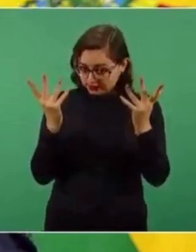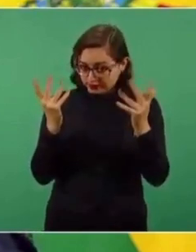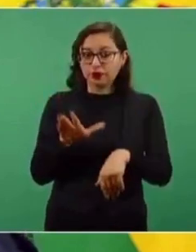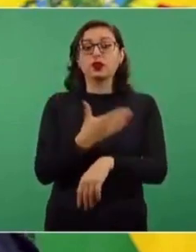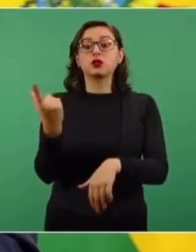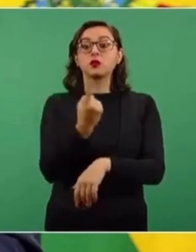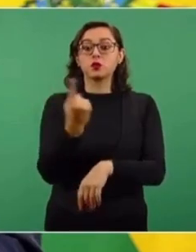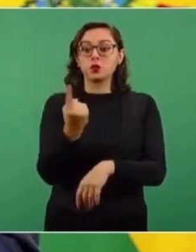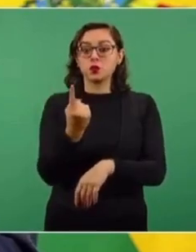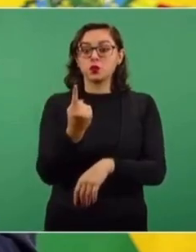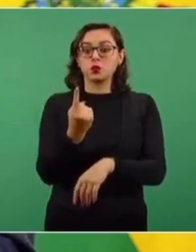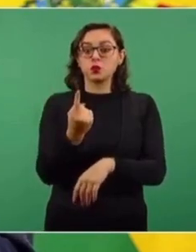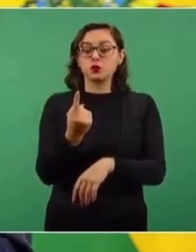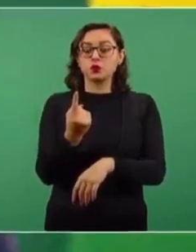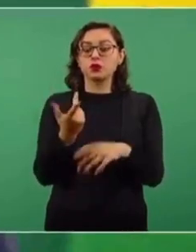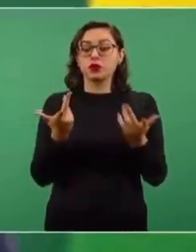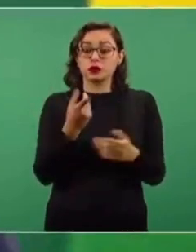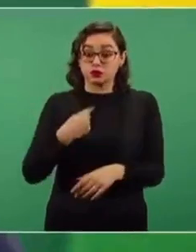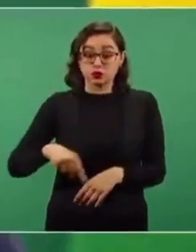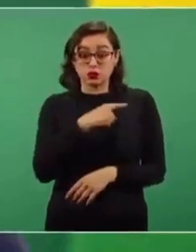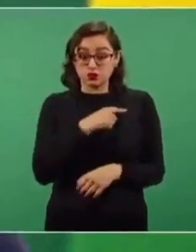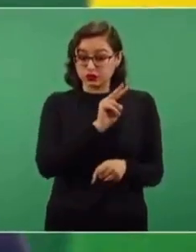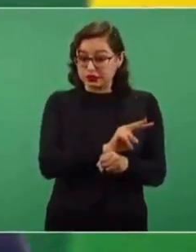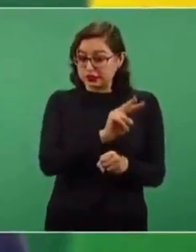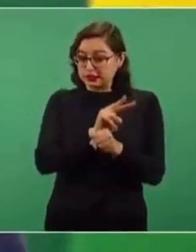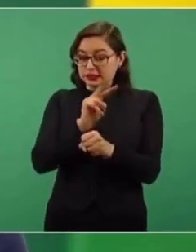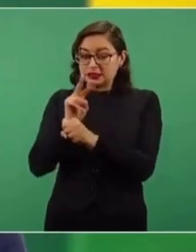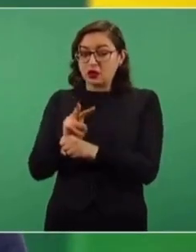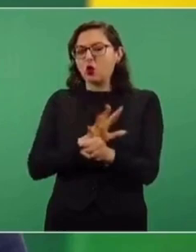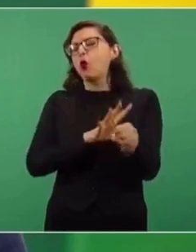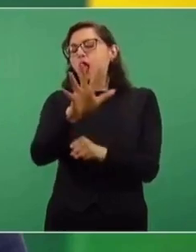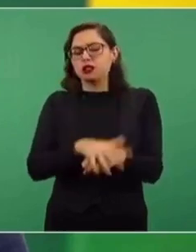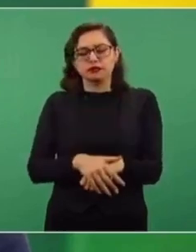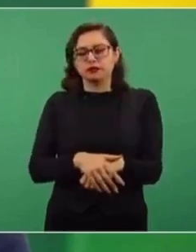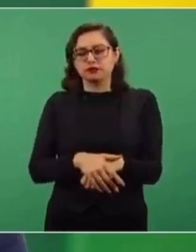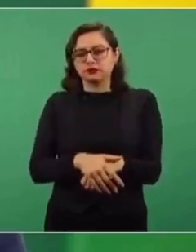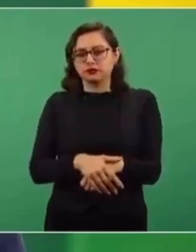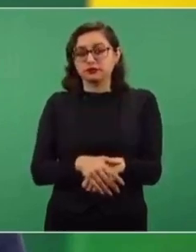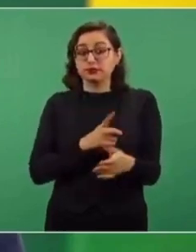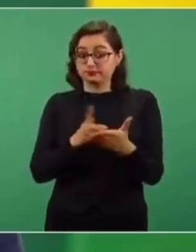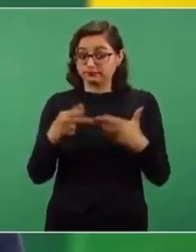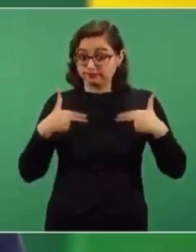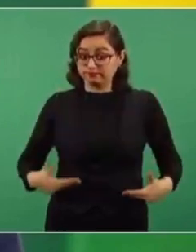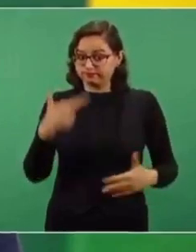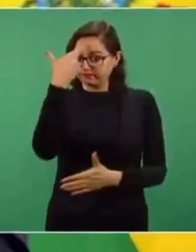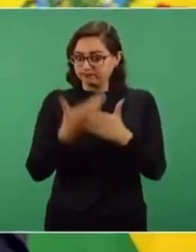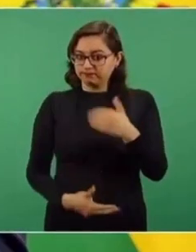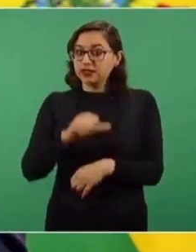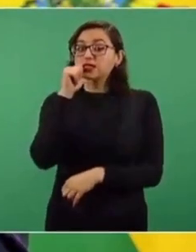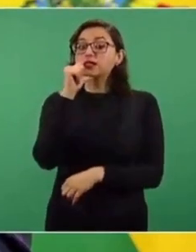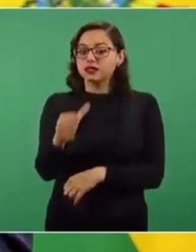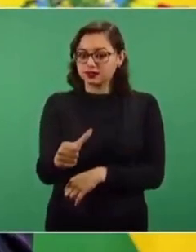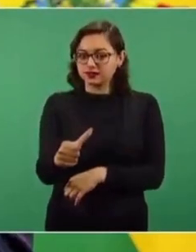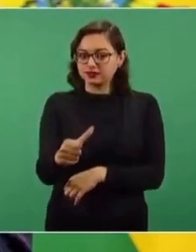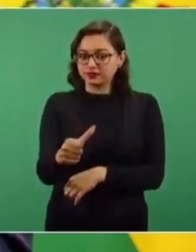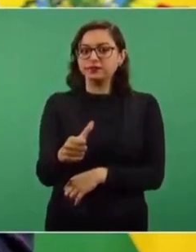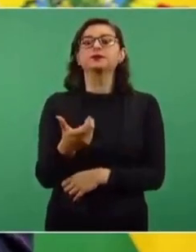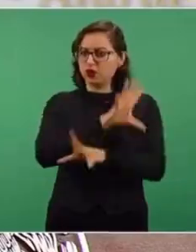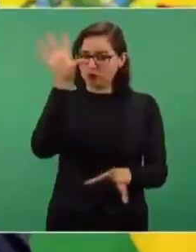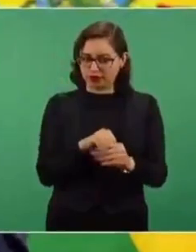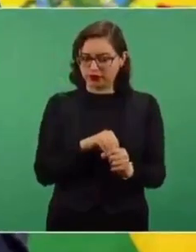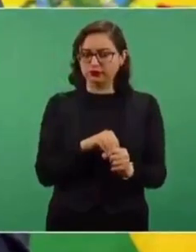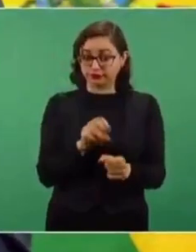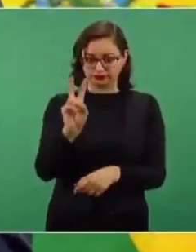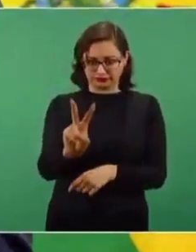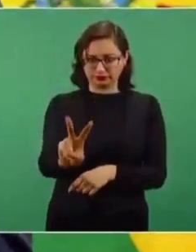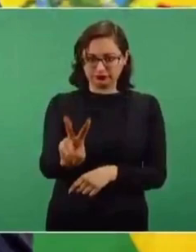si hay algo que cuidamos es el que no se violen los derechos humanos. Entonces, vamos a informar el viernes,